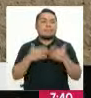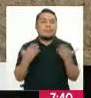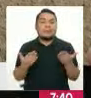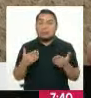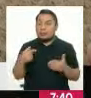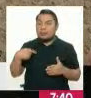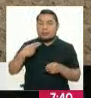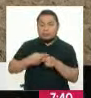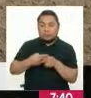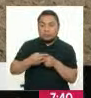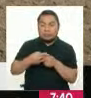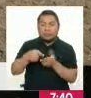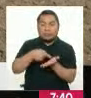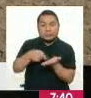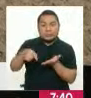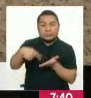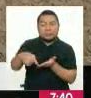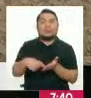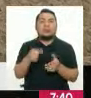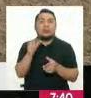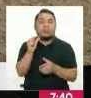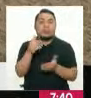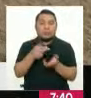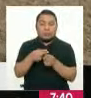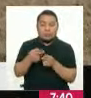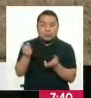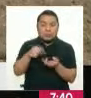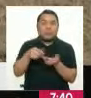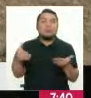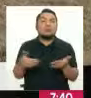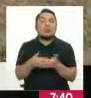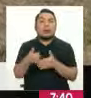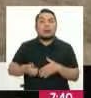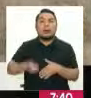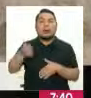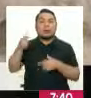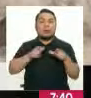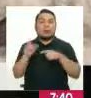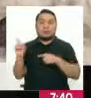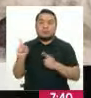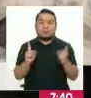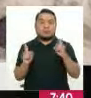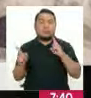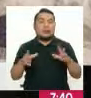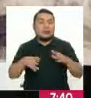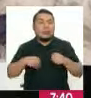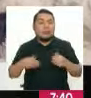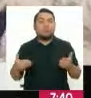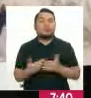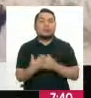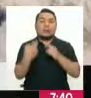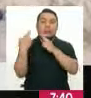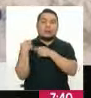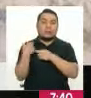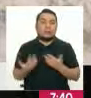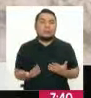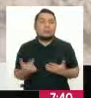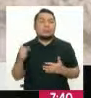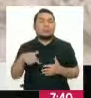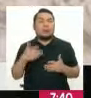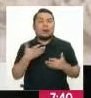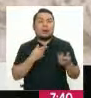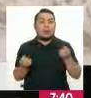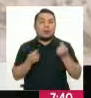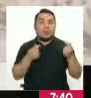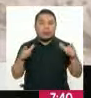semanas, falta muy poco ya para que las nuevas autoridades locales asuman sus nuevos roles en los